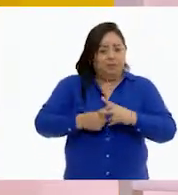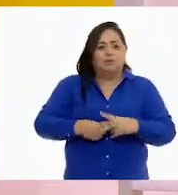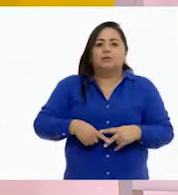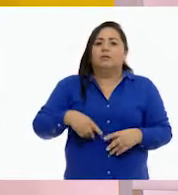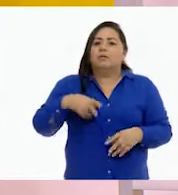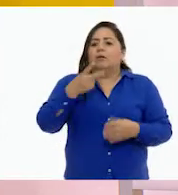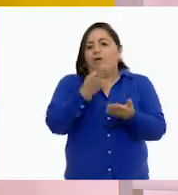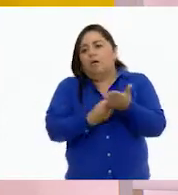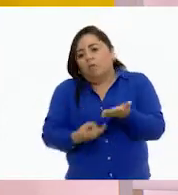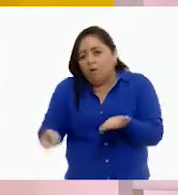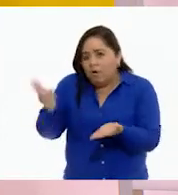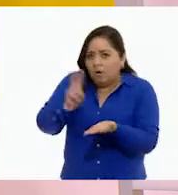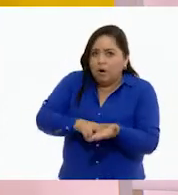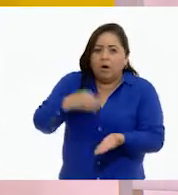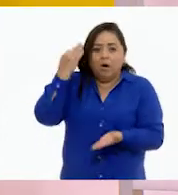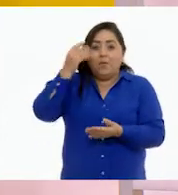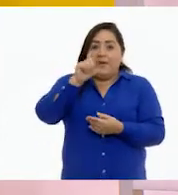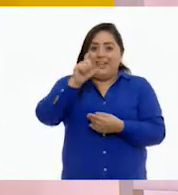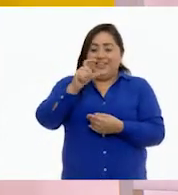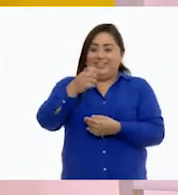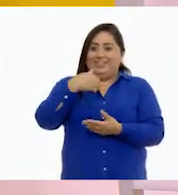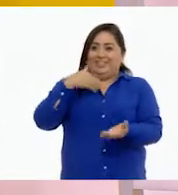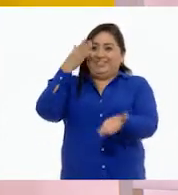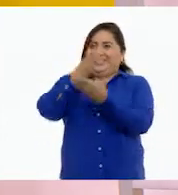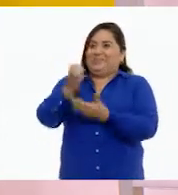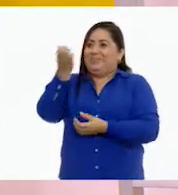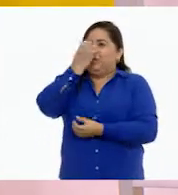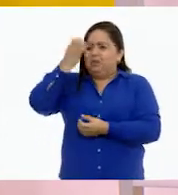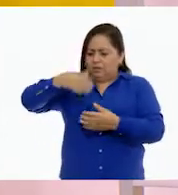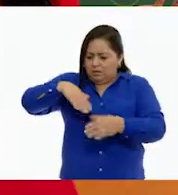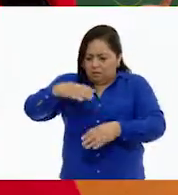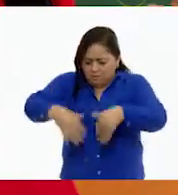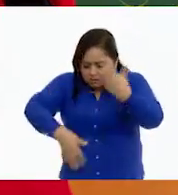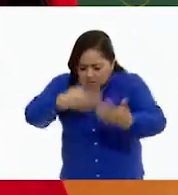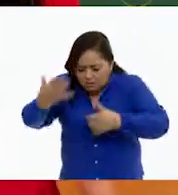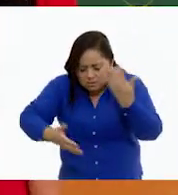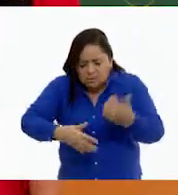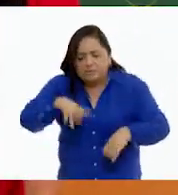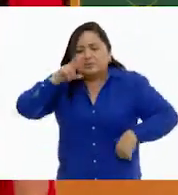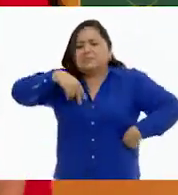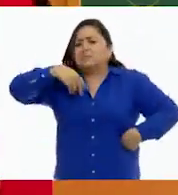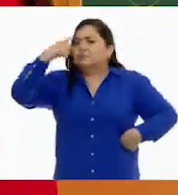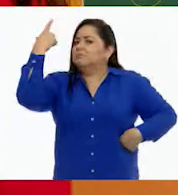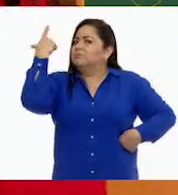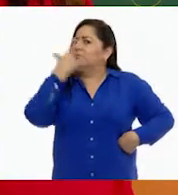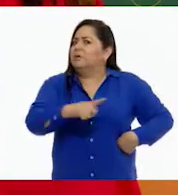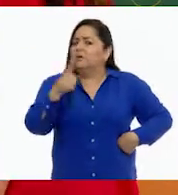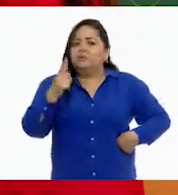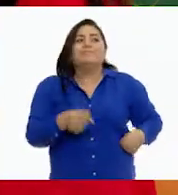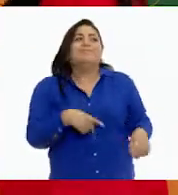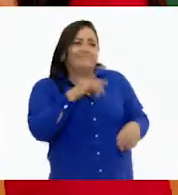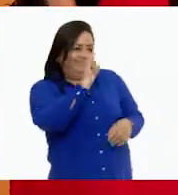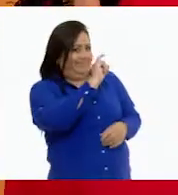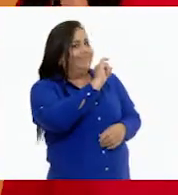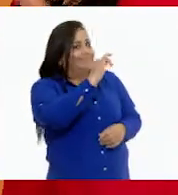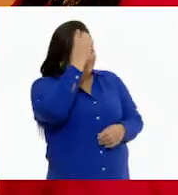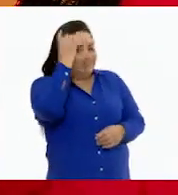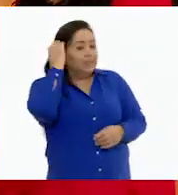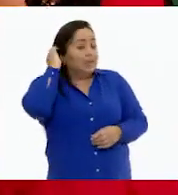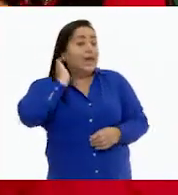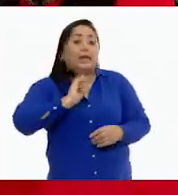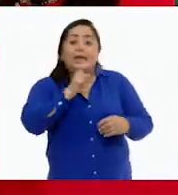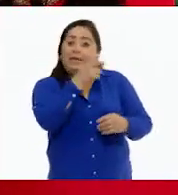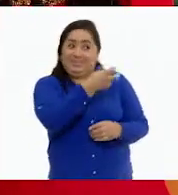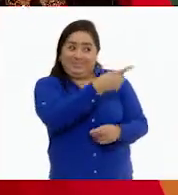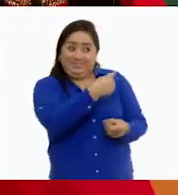me había tardado el doble. Y luego cuando llegaba a la escuela y no encontraba mi tarea, era horrible. Sí, así es. Bueno, eso